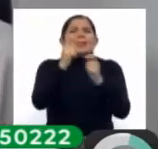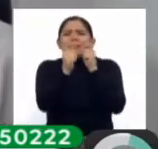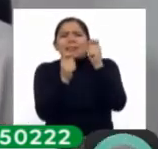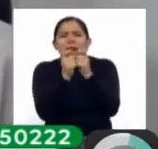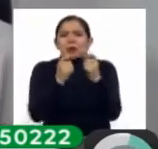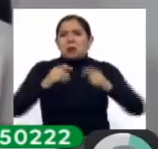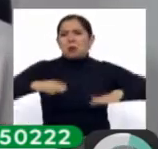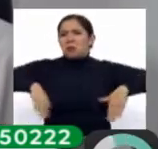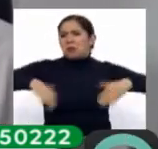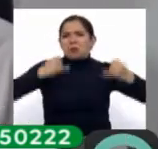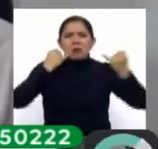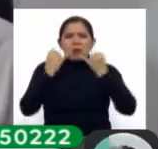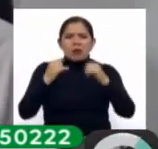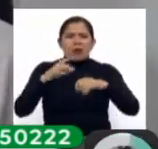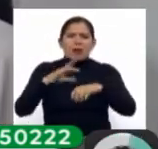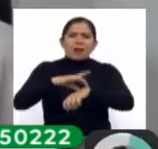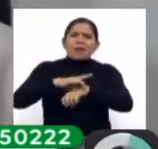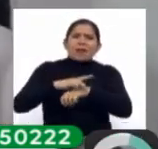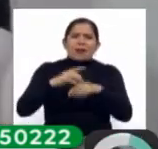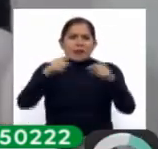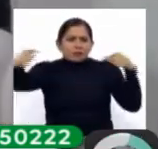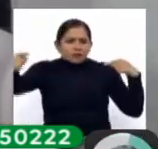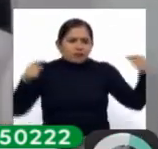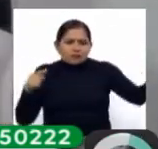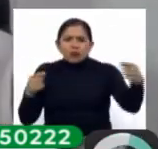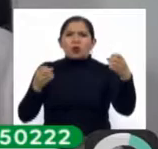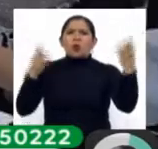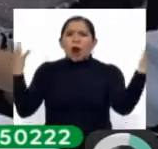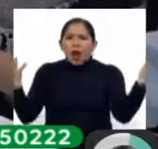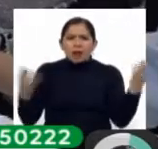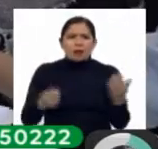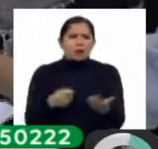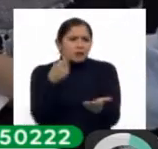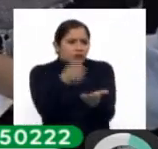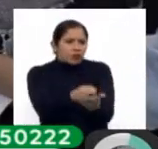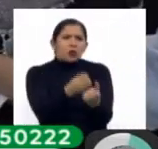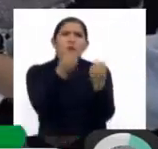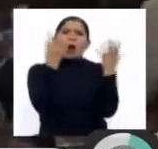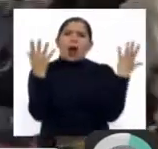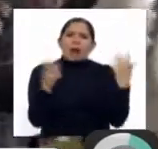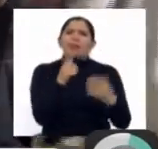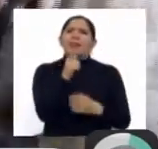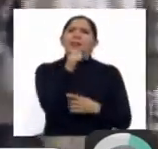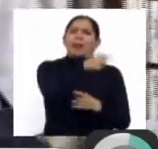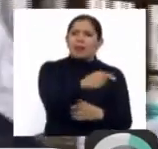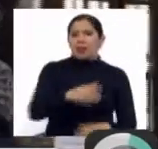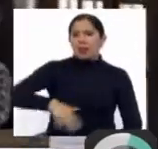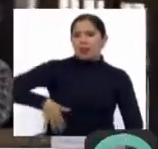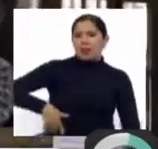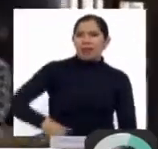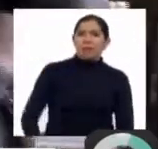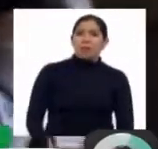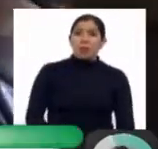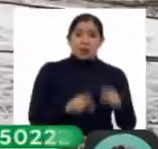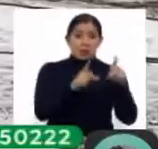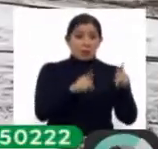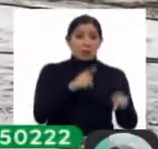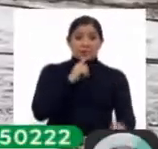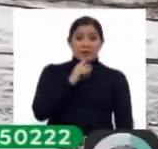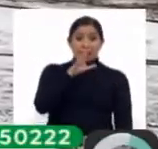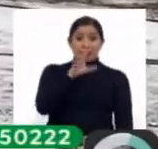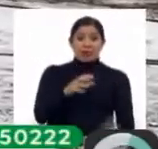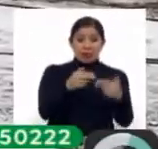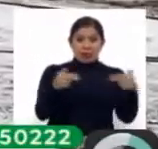cuál es la superficie, de quién ha comprado, en cuánto ha comprado. El propietario de más de 500 hectáreas manifestó que jamás habría